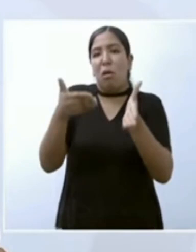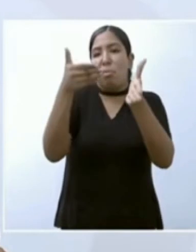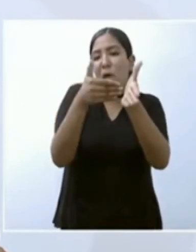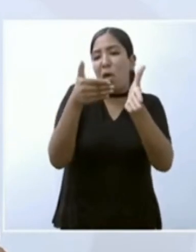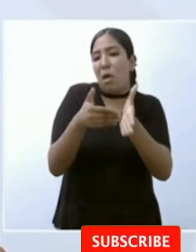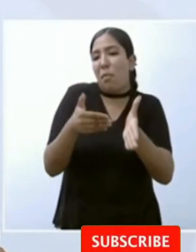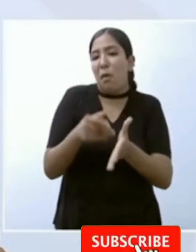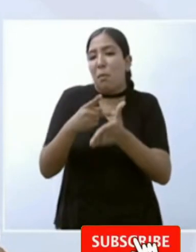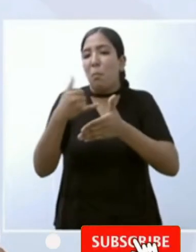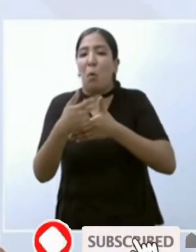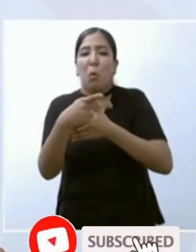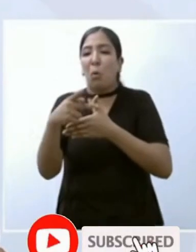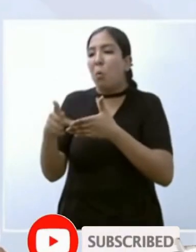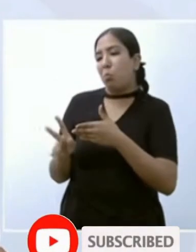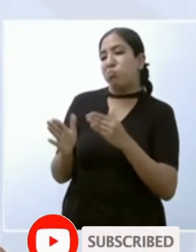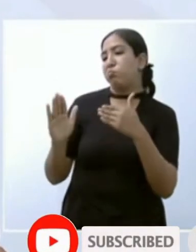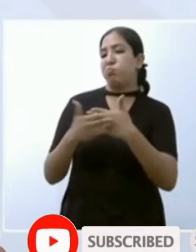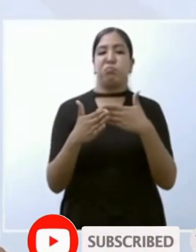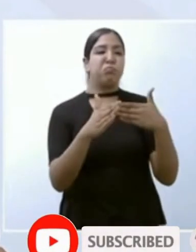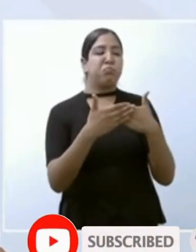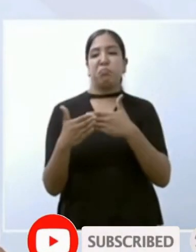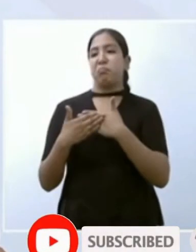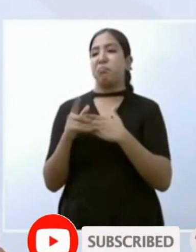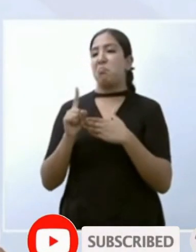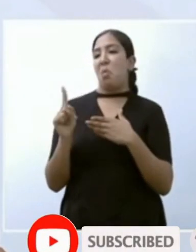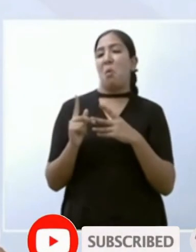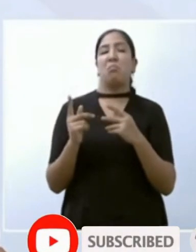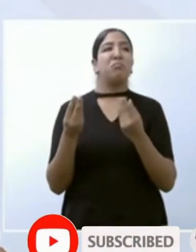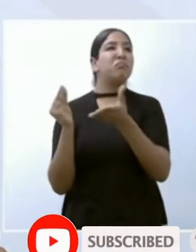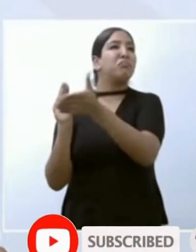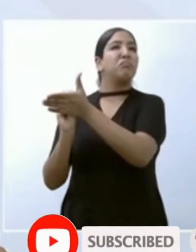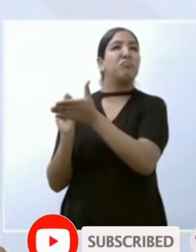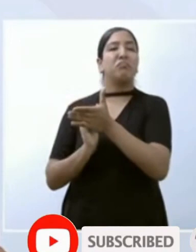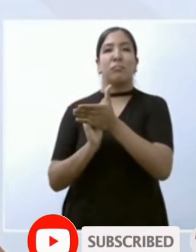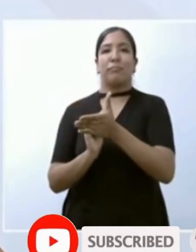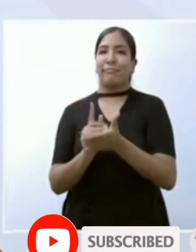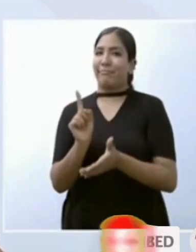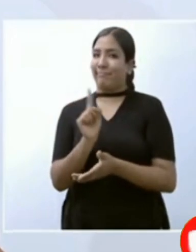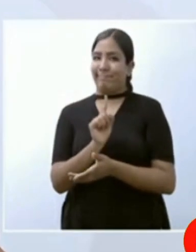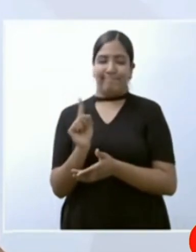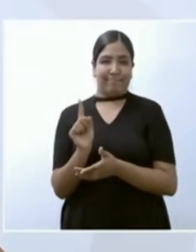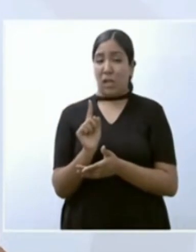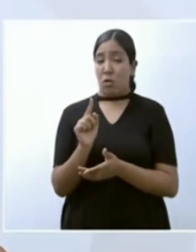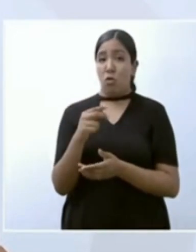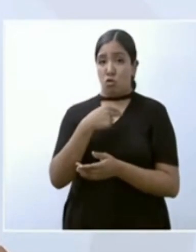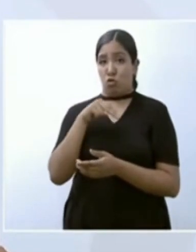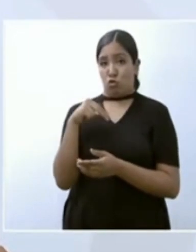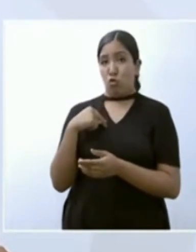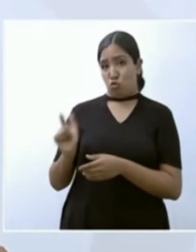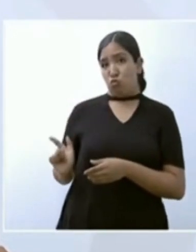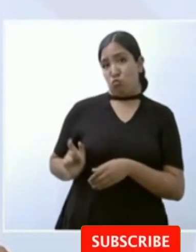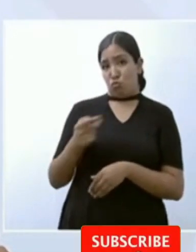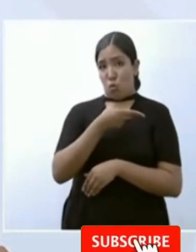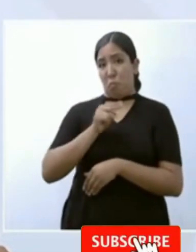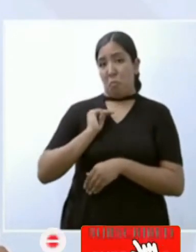programas yo cuando entramos hice referencia a que teníamos